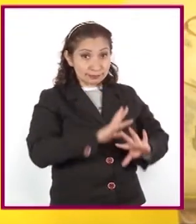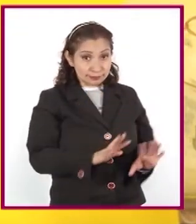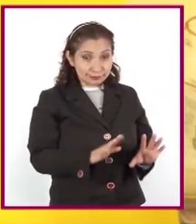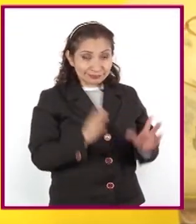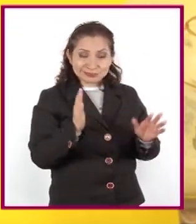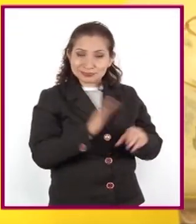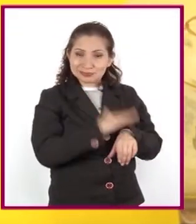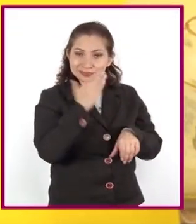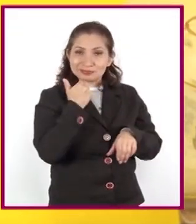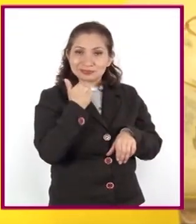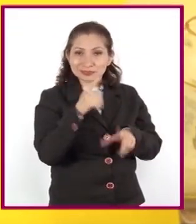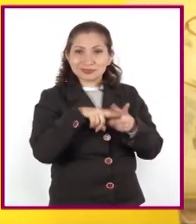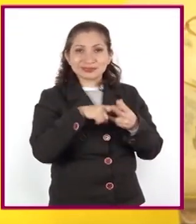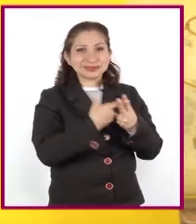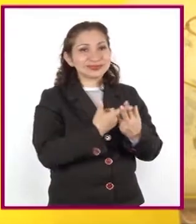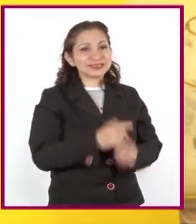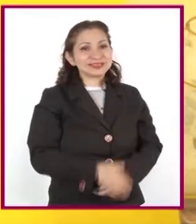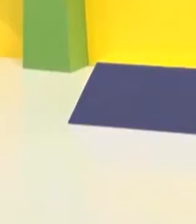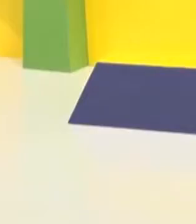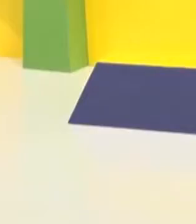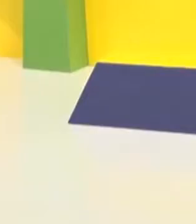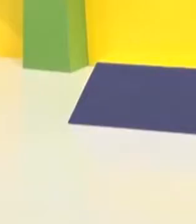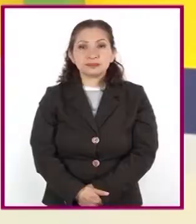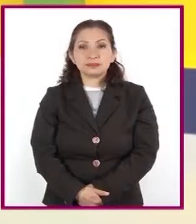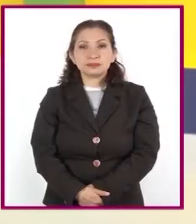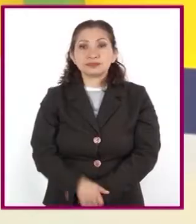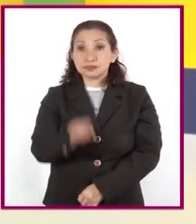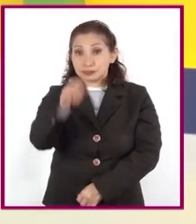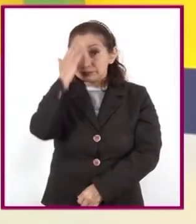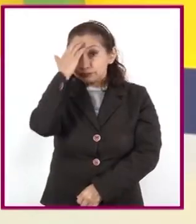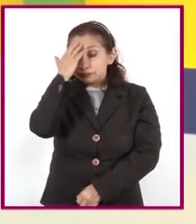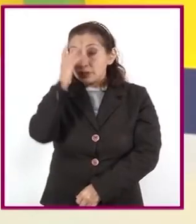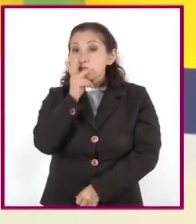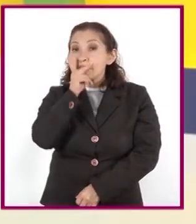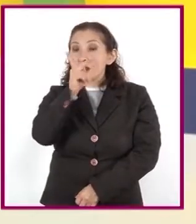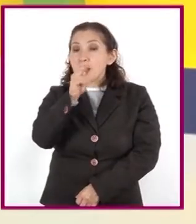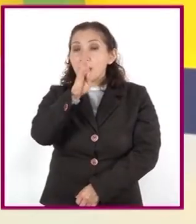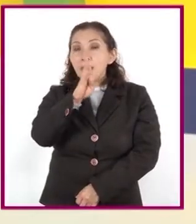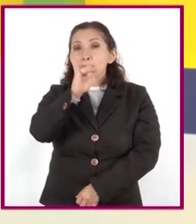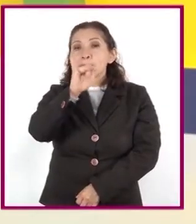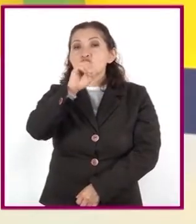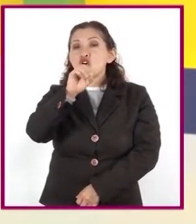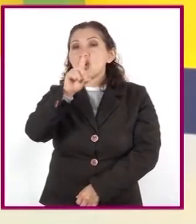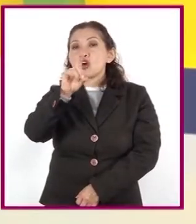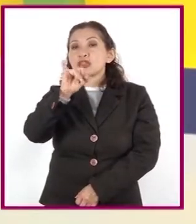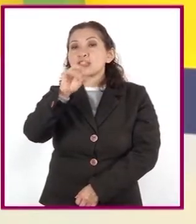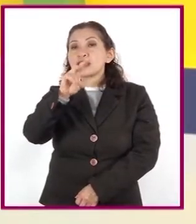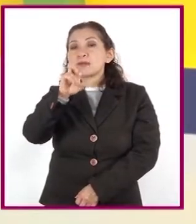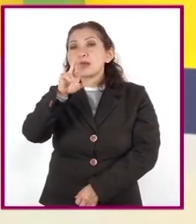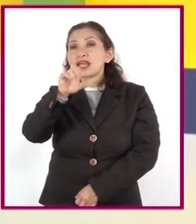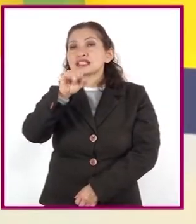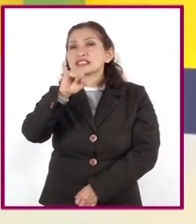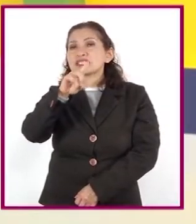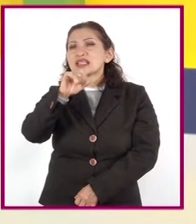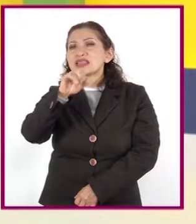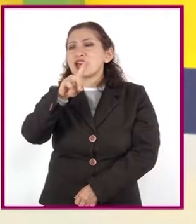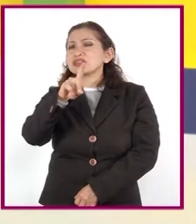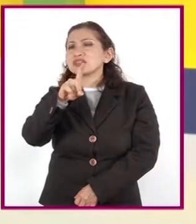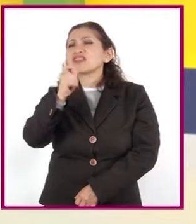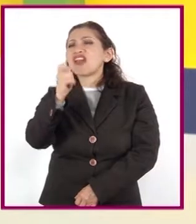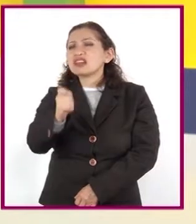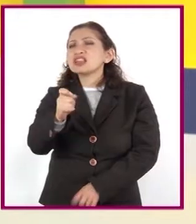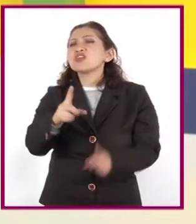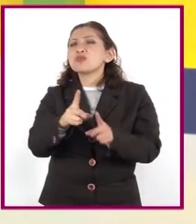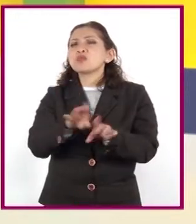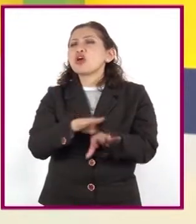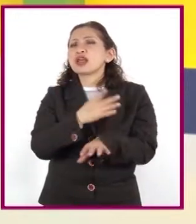¡Excelente! ¡Comencemos! ¿Conocen el término biodiversidad? ¿Dónde se encuentra y por qué es importante?